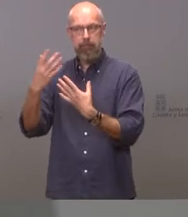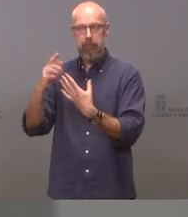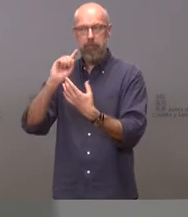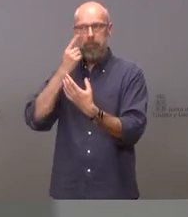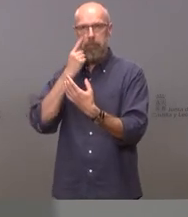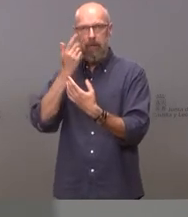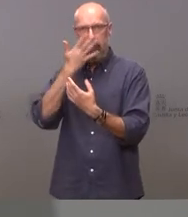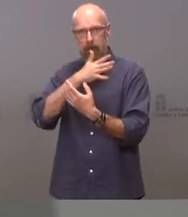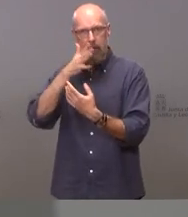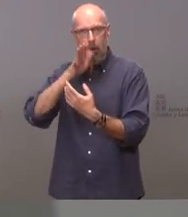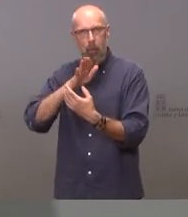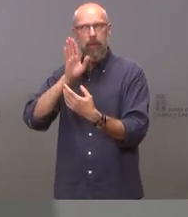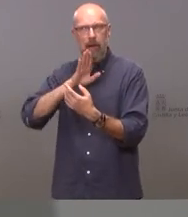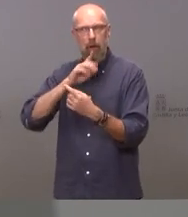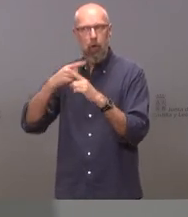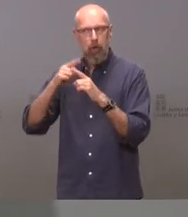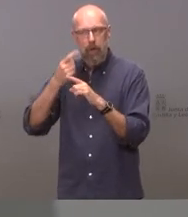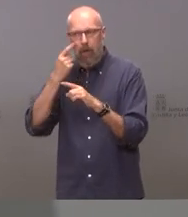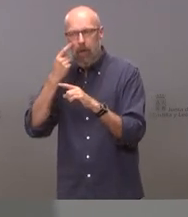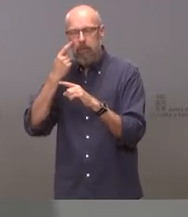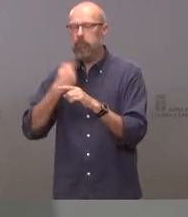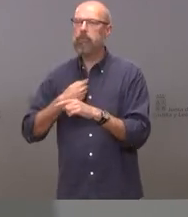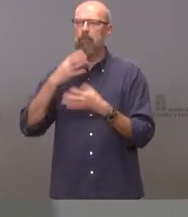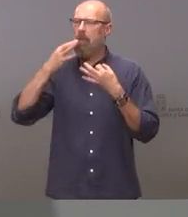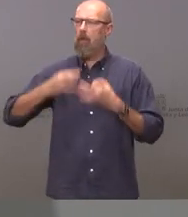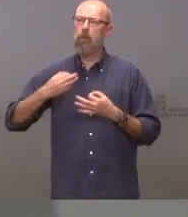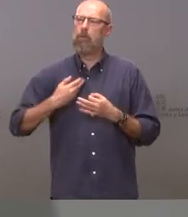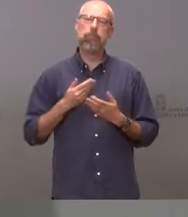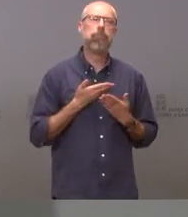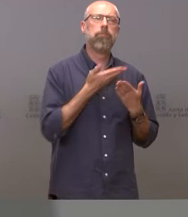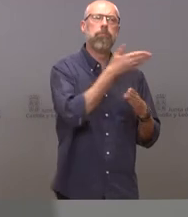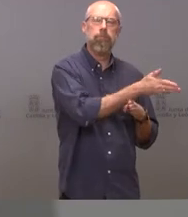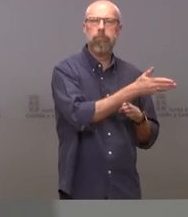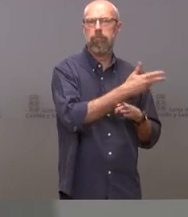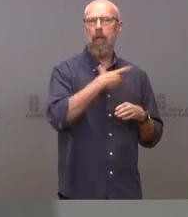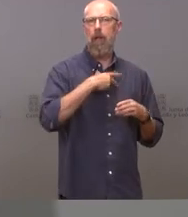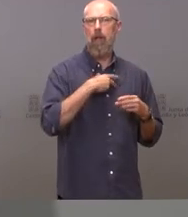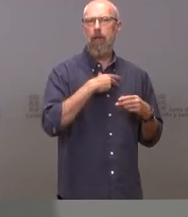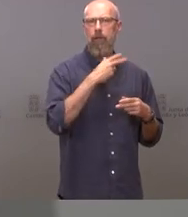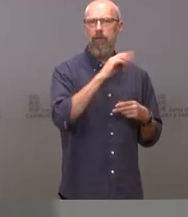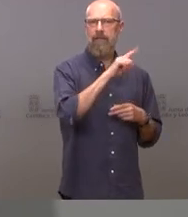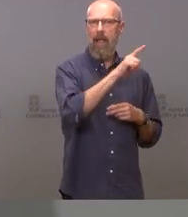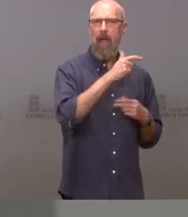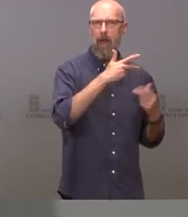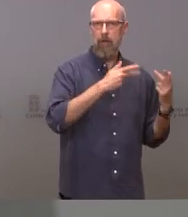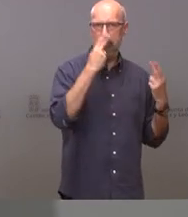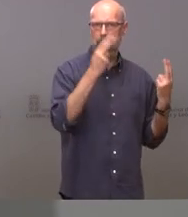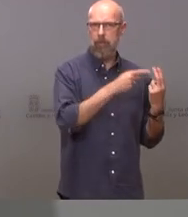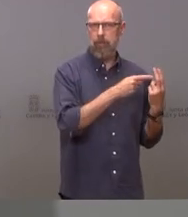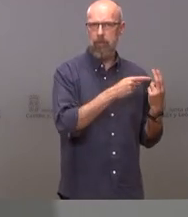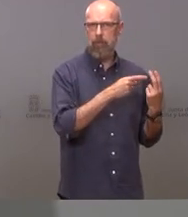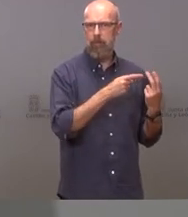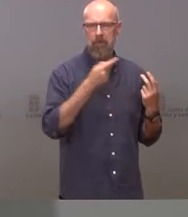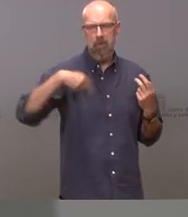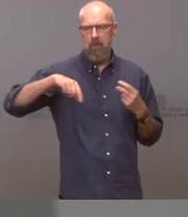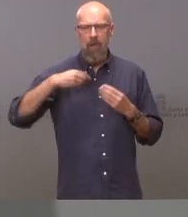se tomó la decisión de acudir a la fiscalía yo creo que no hay garantía mayor se está procediendo con toda la